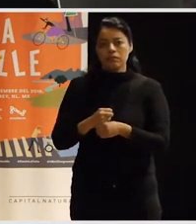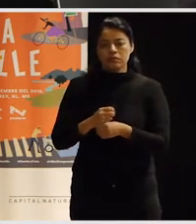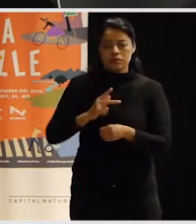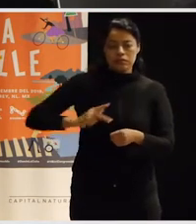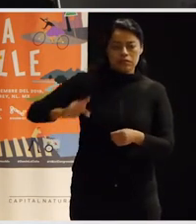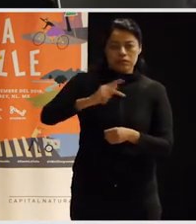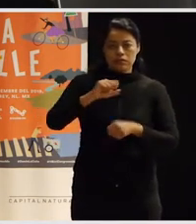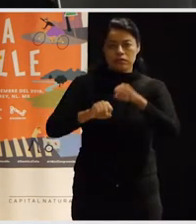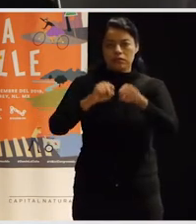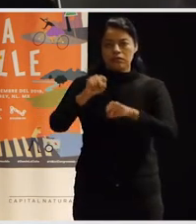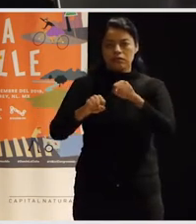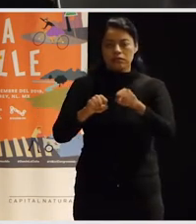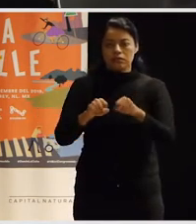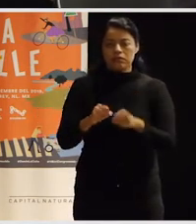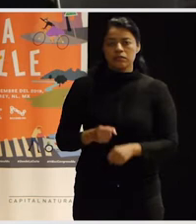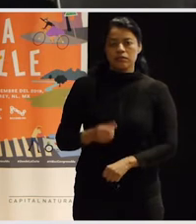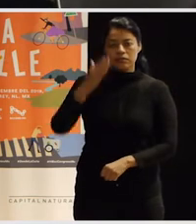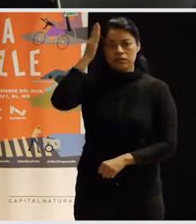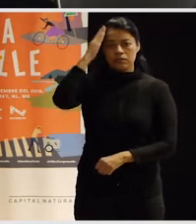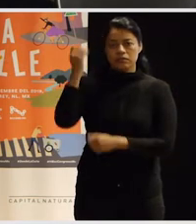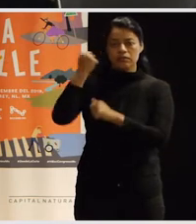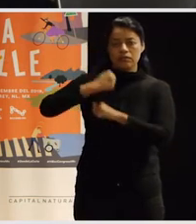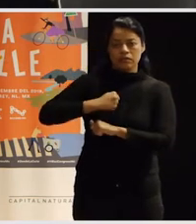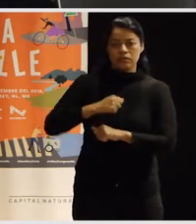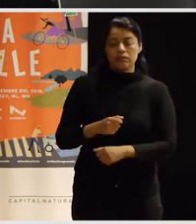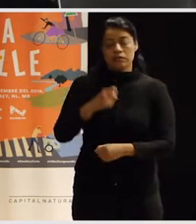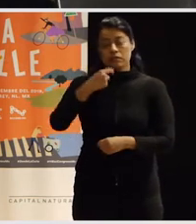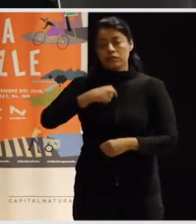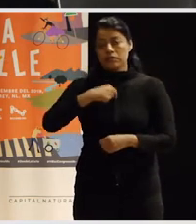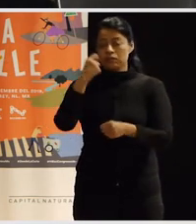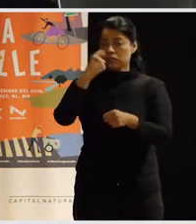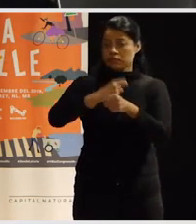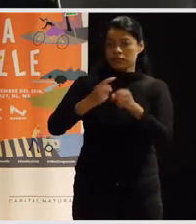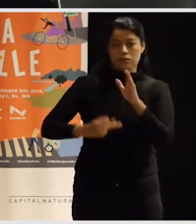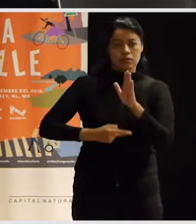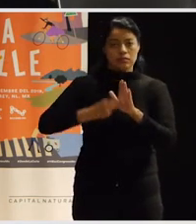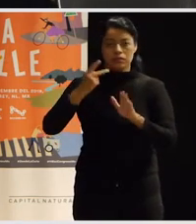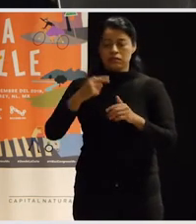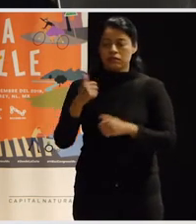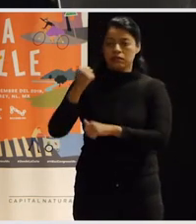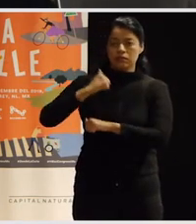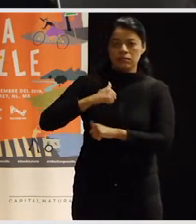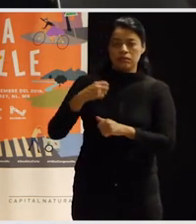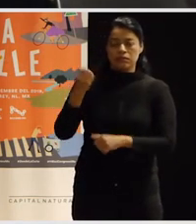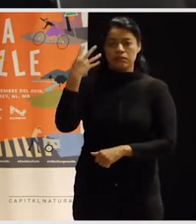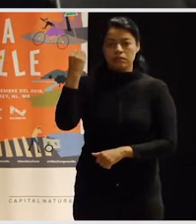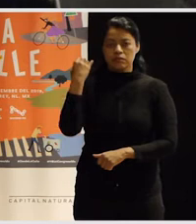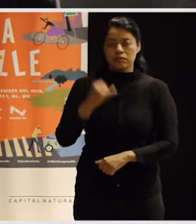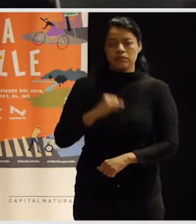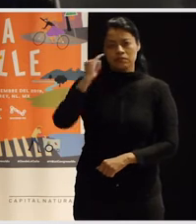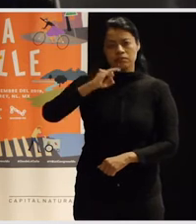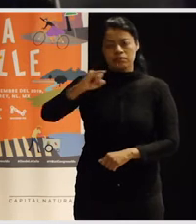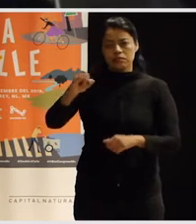Bicicletero para moderar este panel, es la primera vez que modelo un panel a distancia